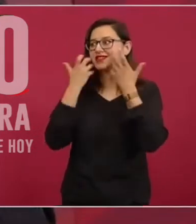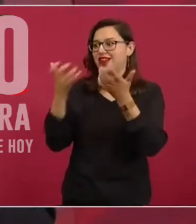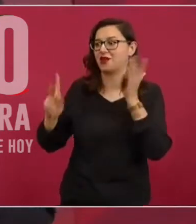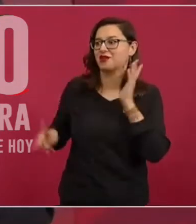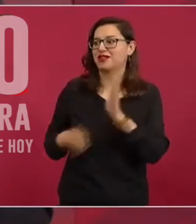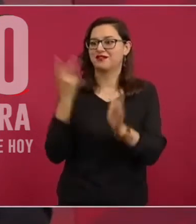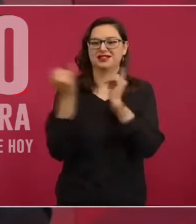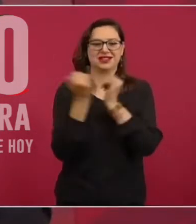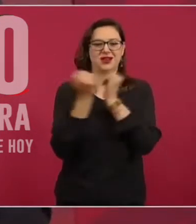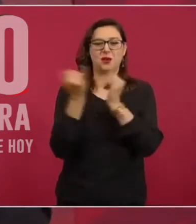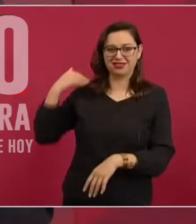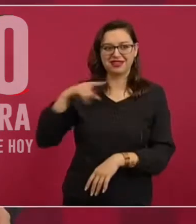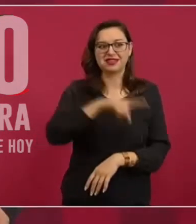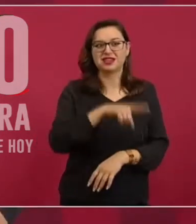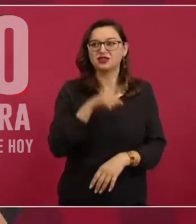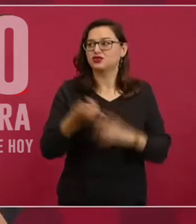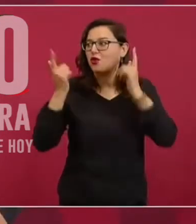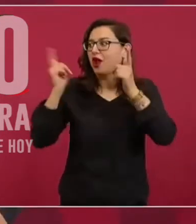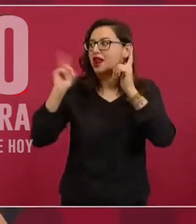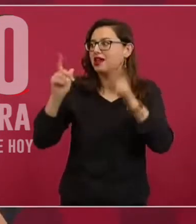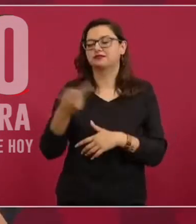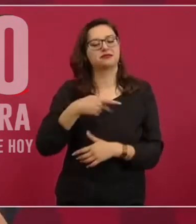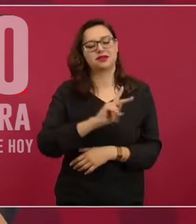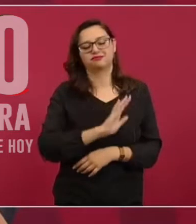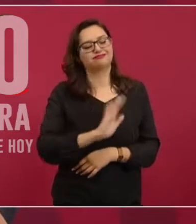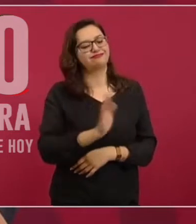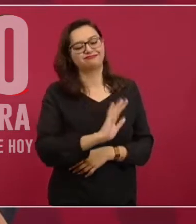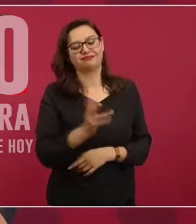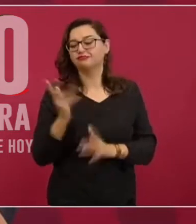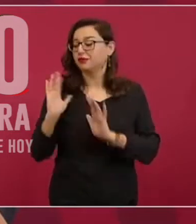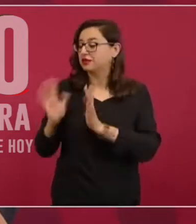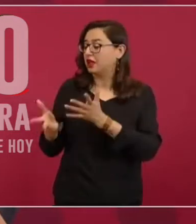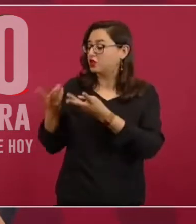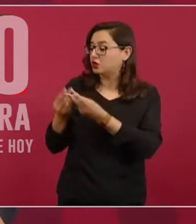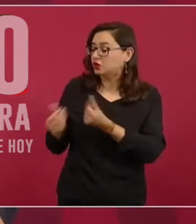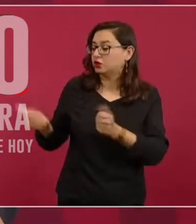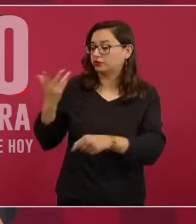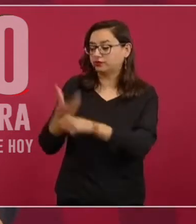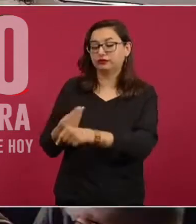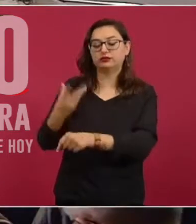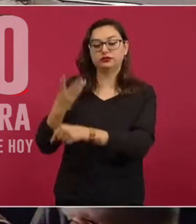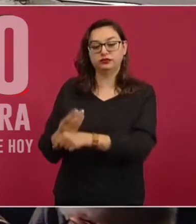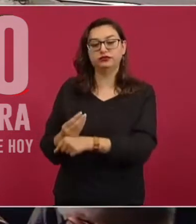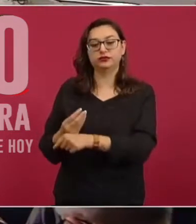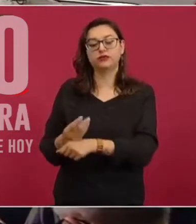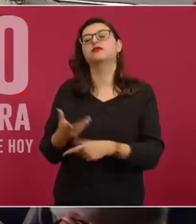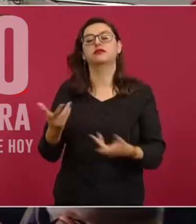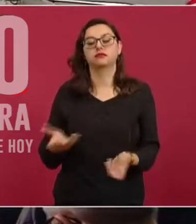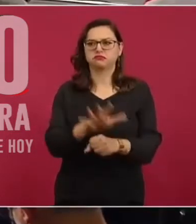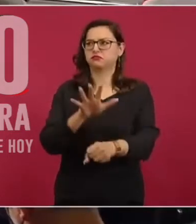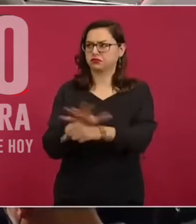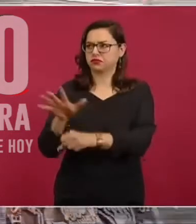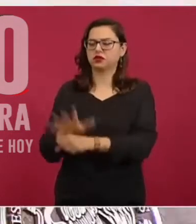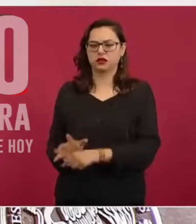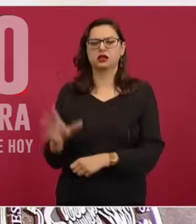todas esas podridas para difundirlas. Entonces, ya se arregló y tenemos abasto suficiente.